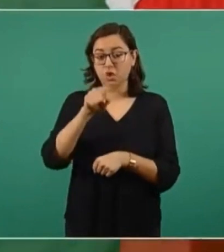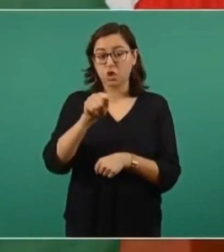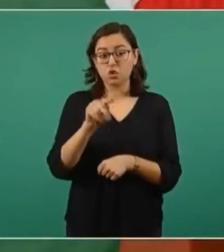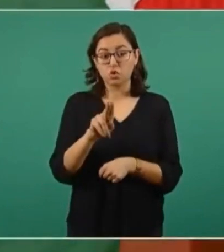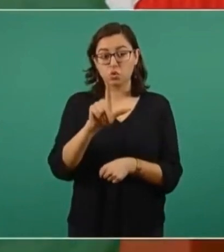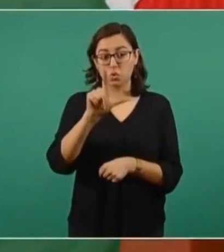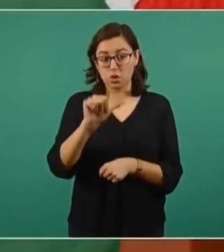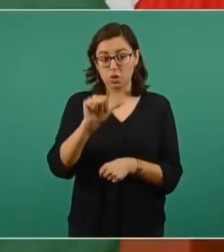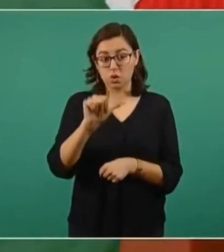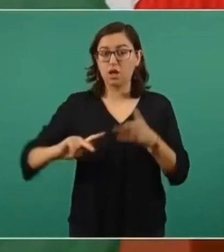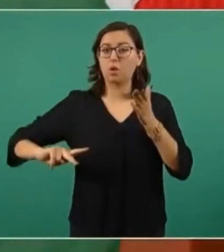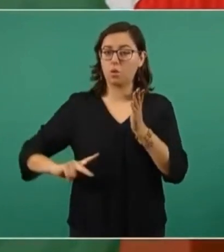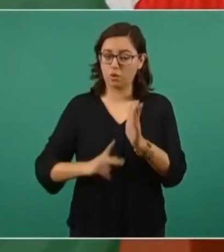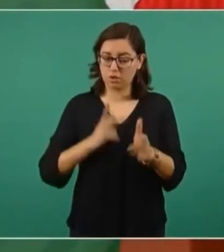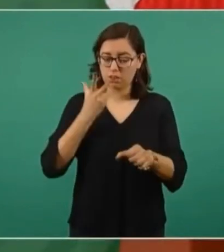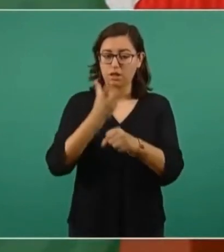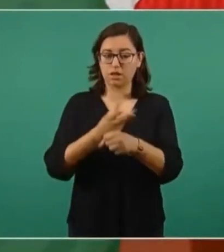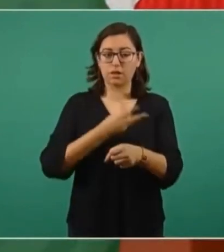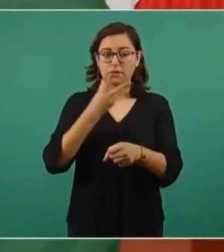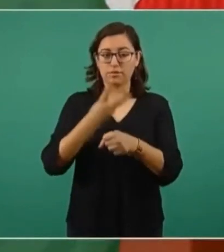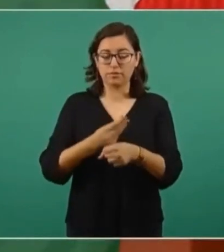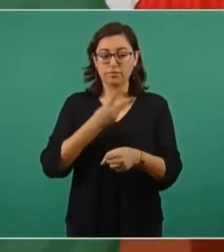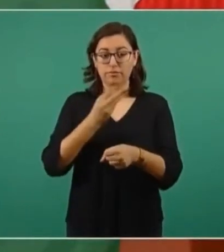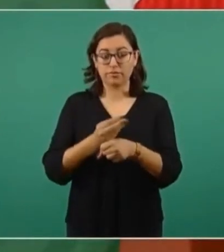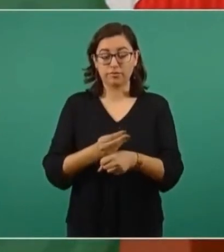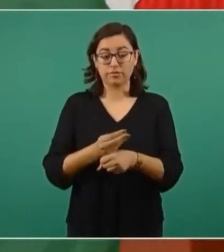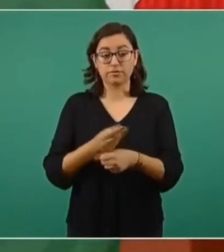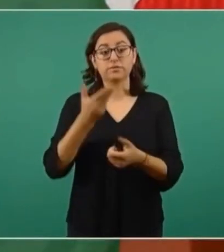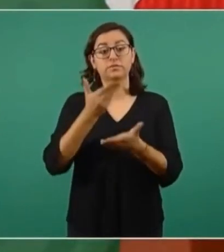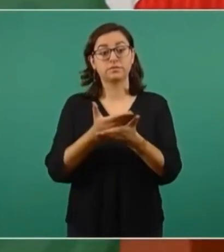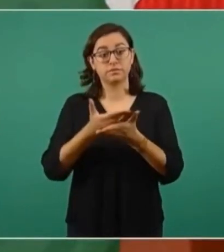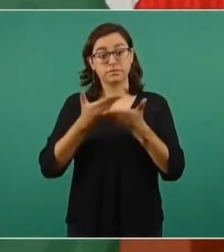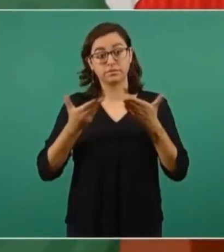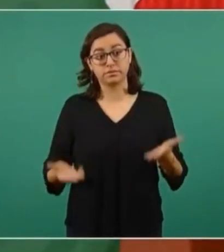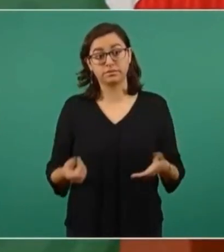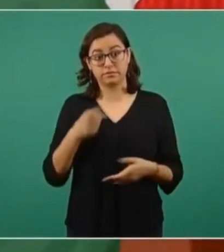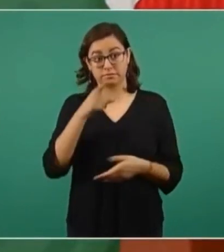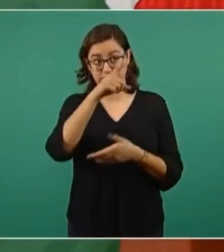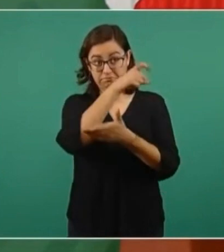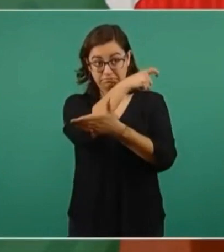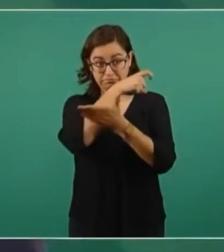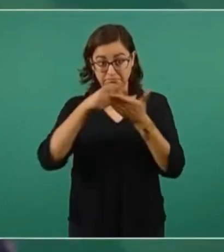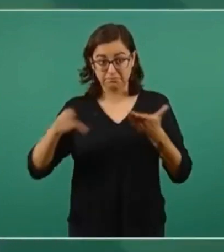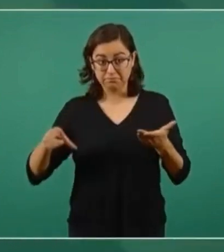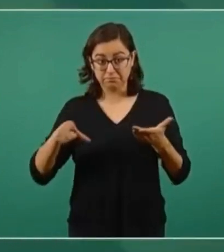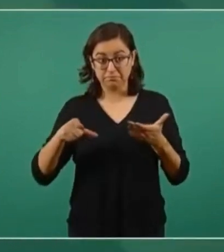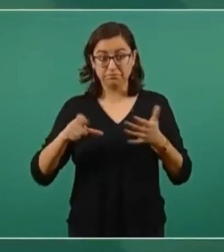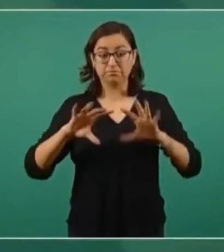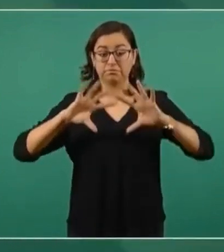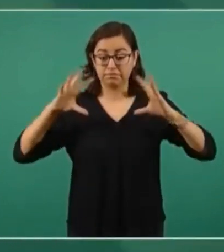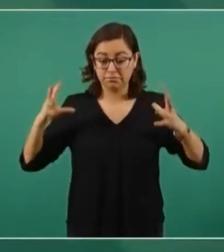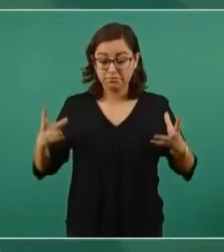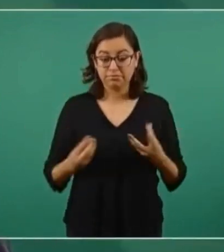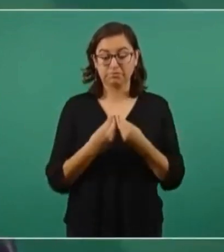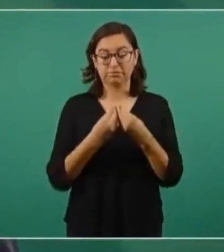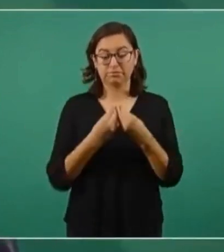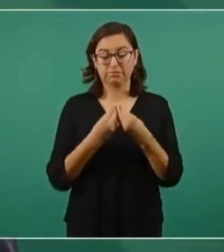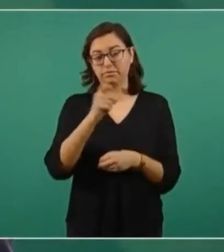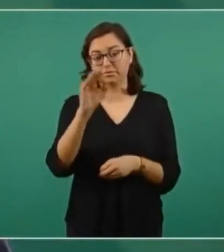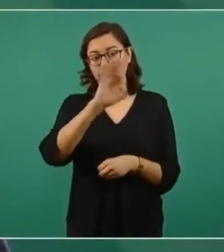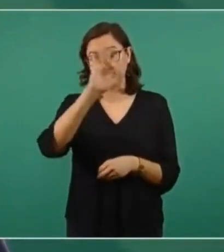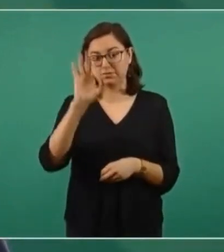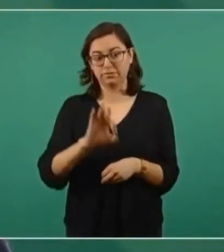y mediante esta transacción que hoy les anunciamos, se adquiere la propiedad total de la